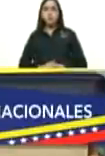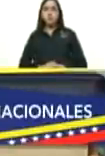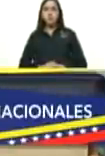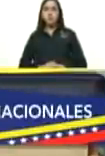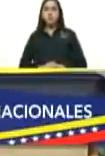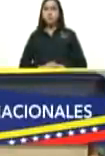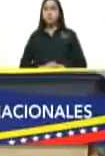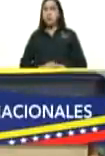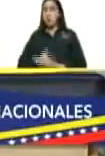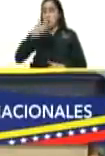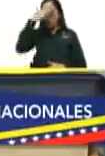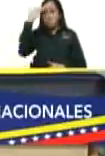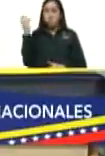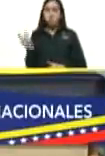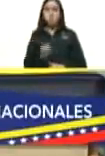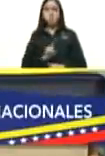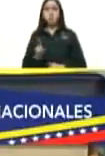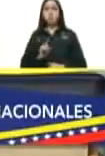inolvidable